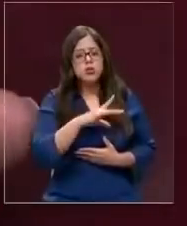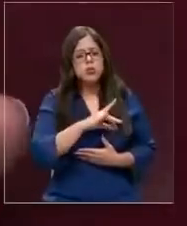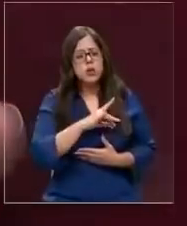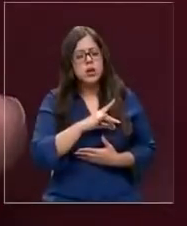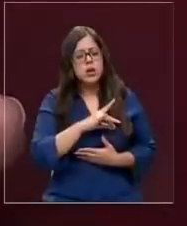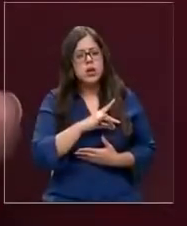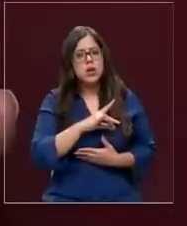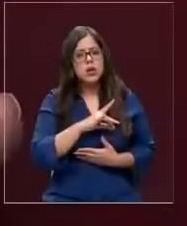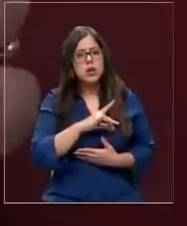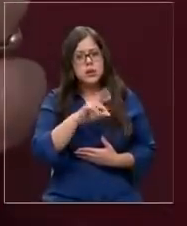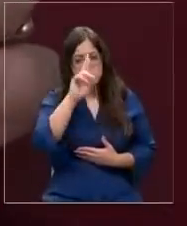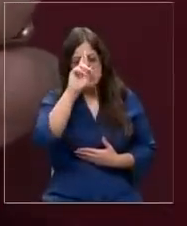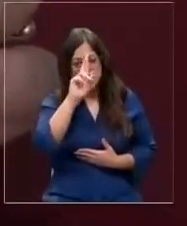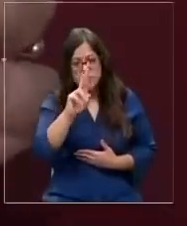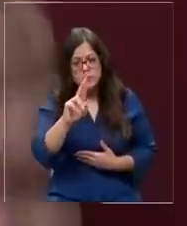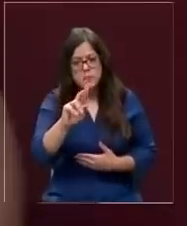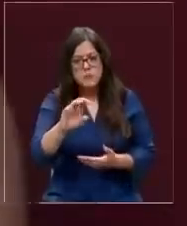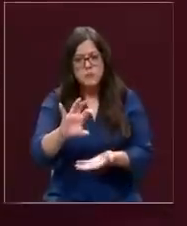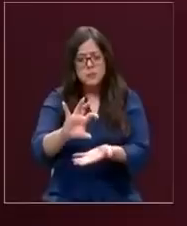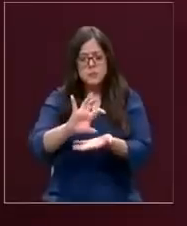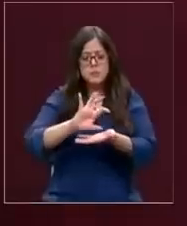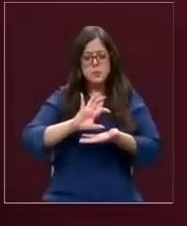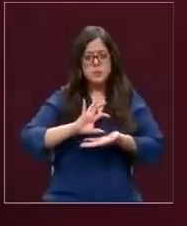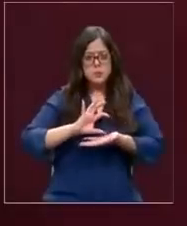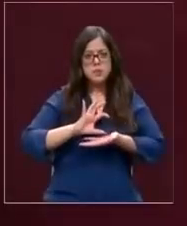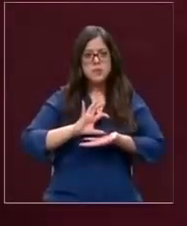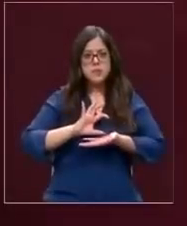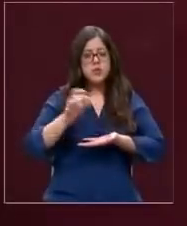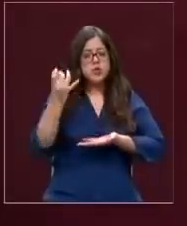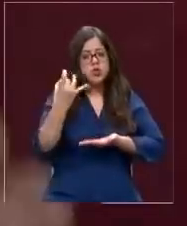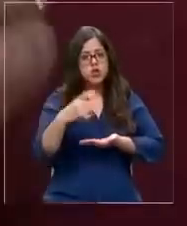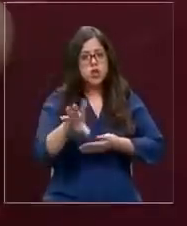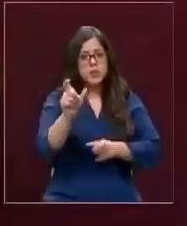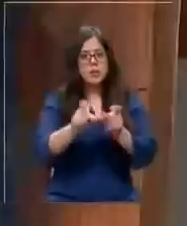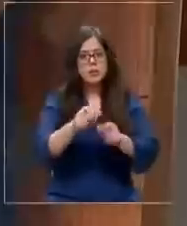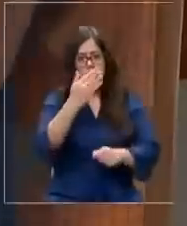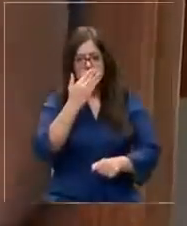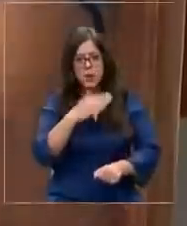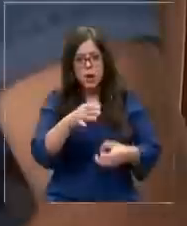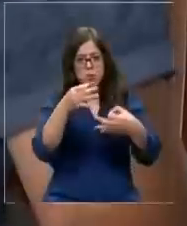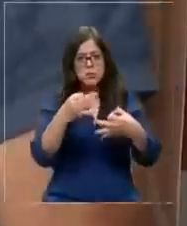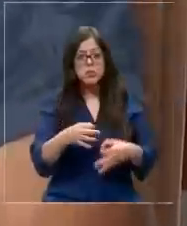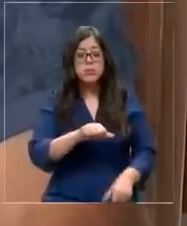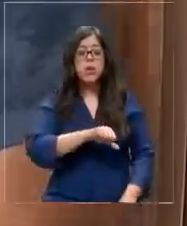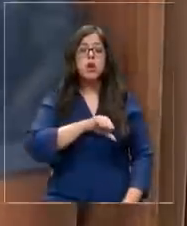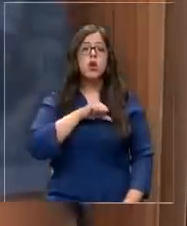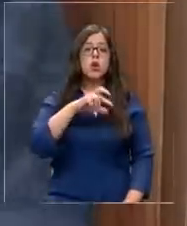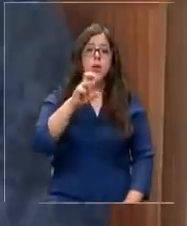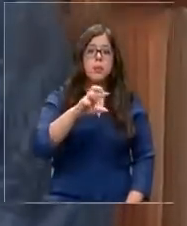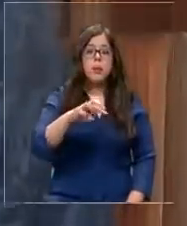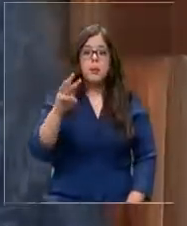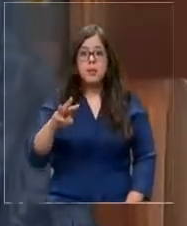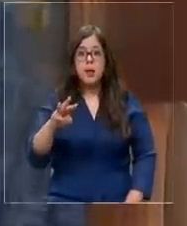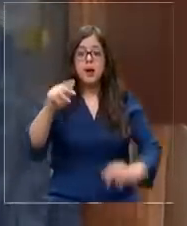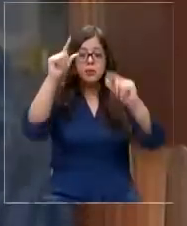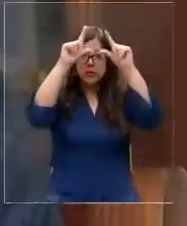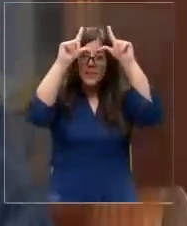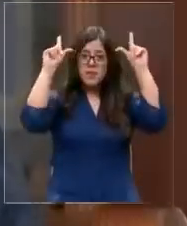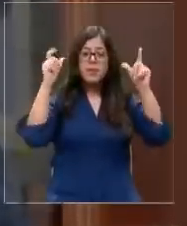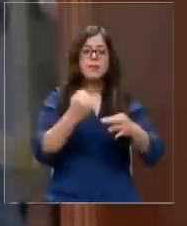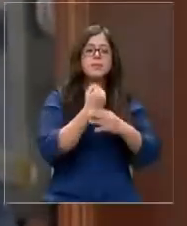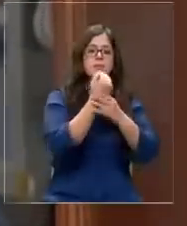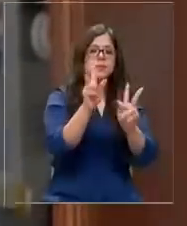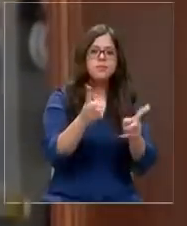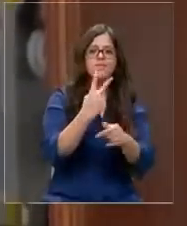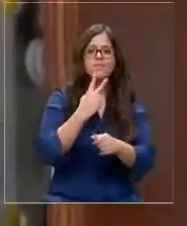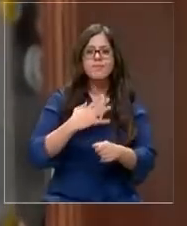no hayan entregado esto, que es un símbolo que se lo dan solamente a los mejores. El orgullo de sus padres, la enfermera que ayudaba a